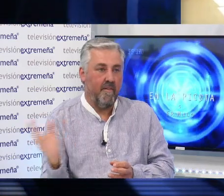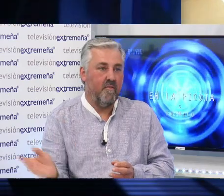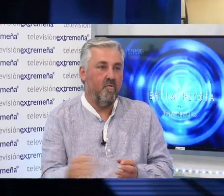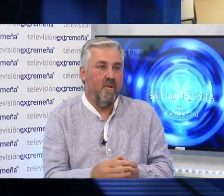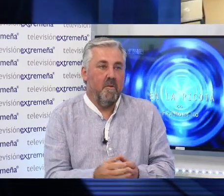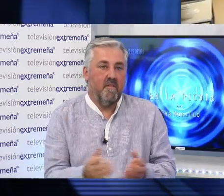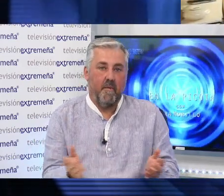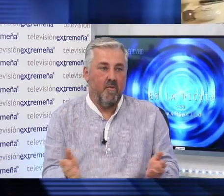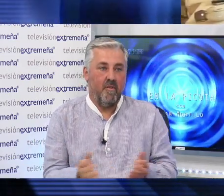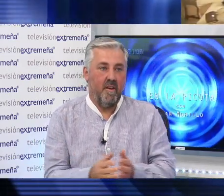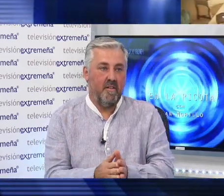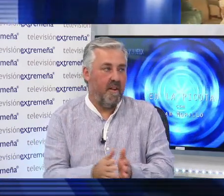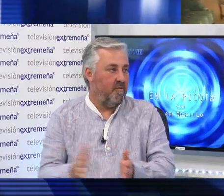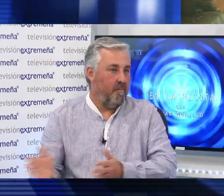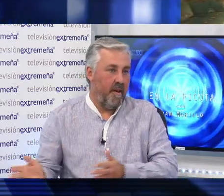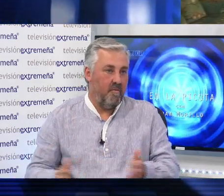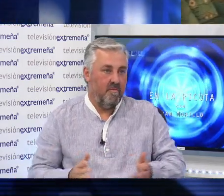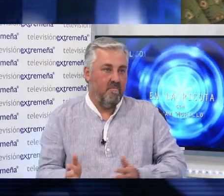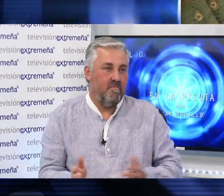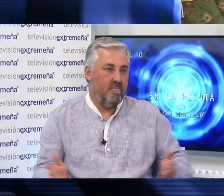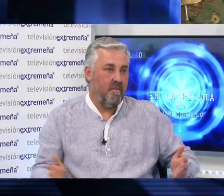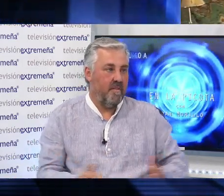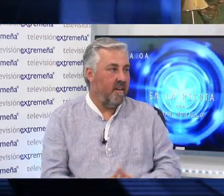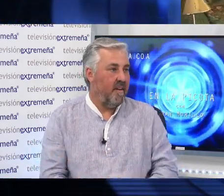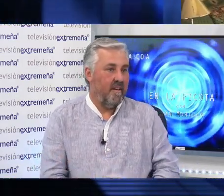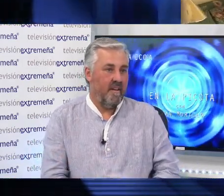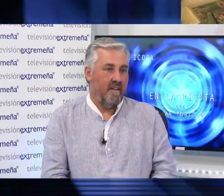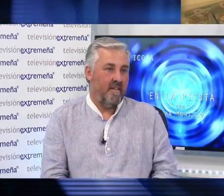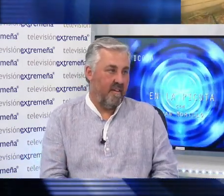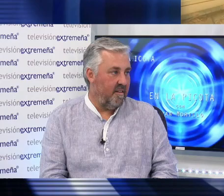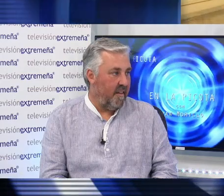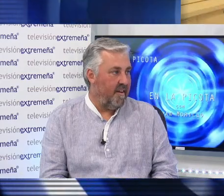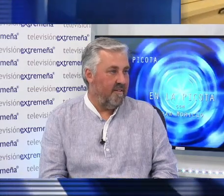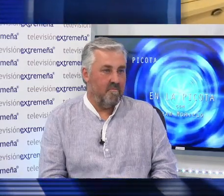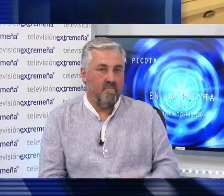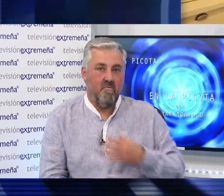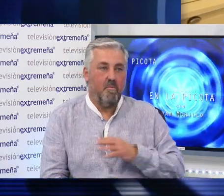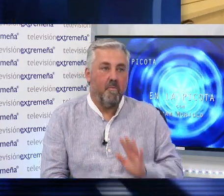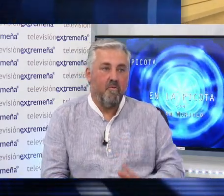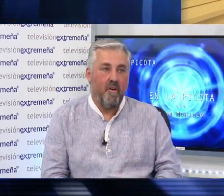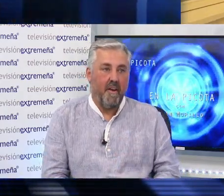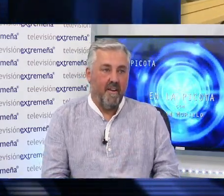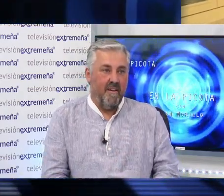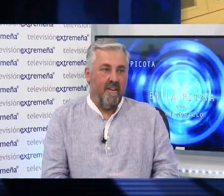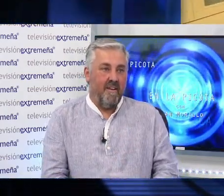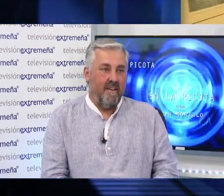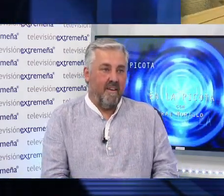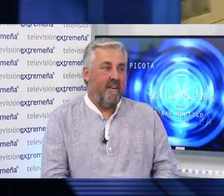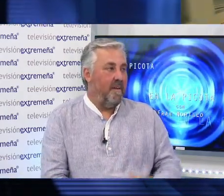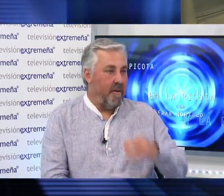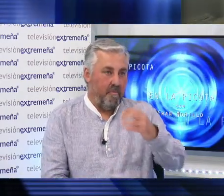restaurante, sabiendo que tarde o temprano puede ser que se quede sin nada. Yo, por lo menos, no lo haría.